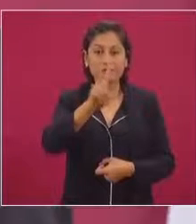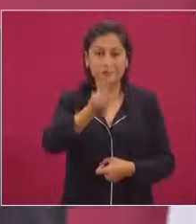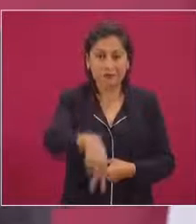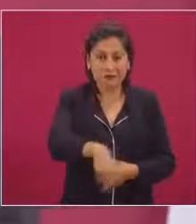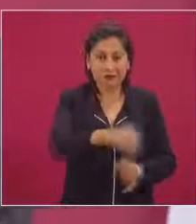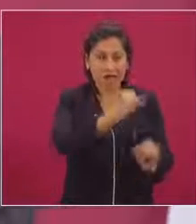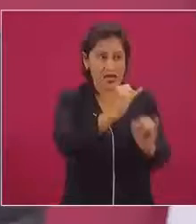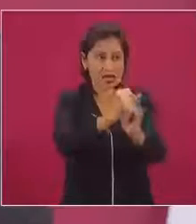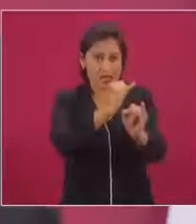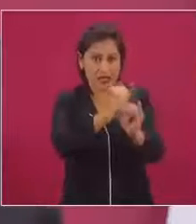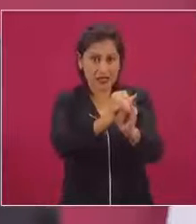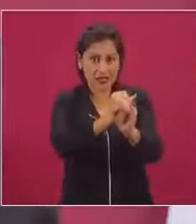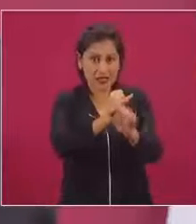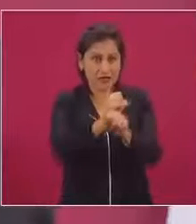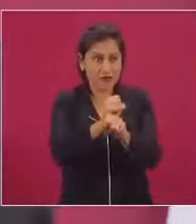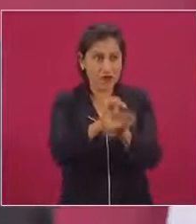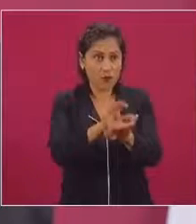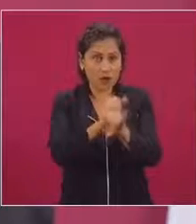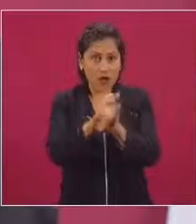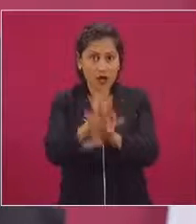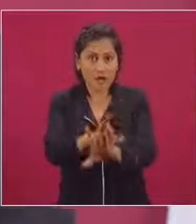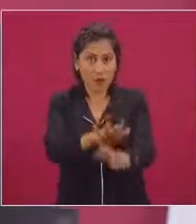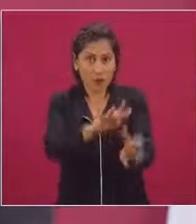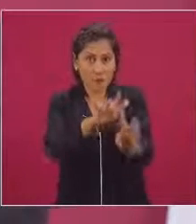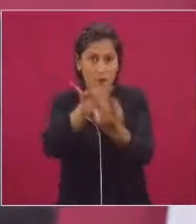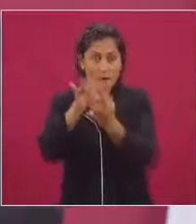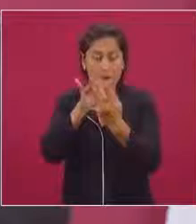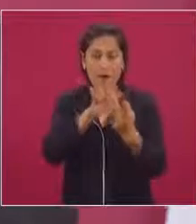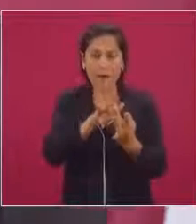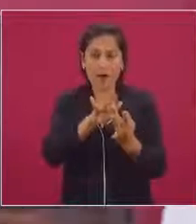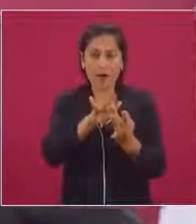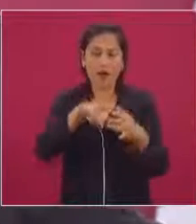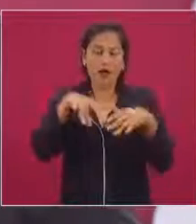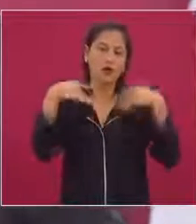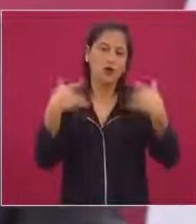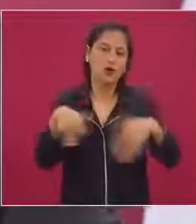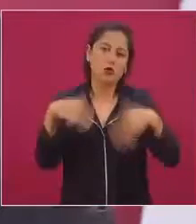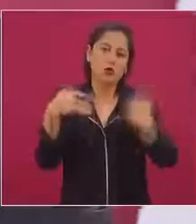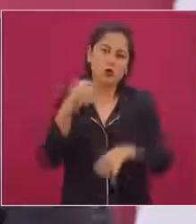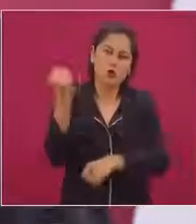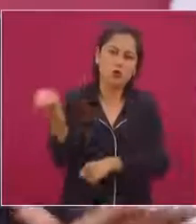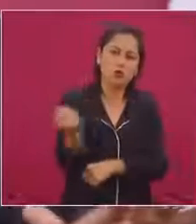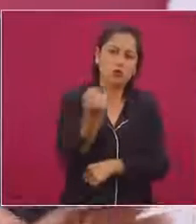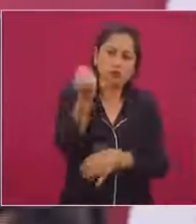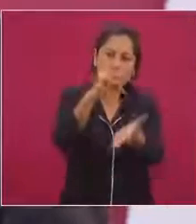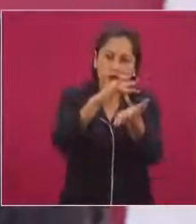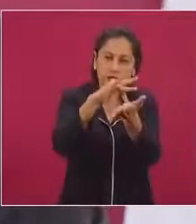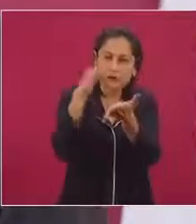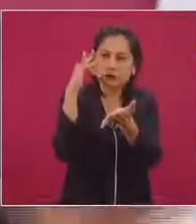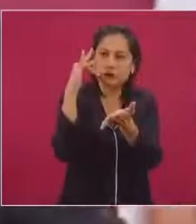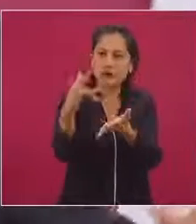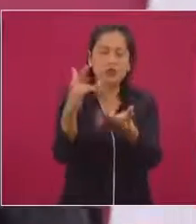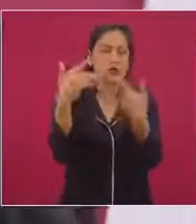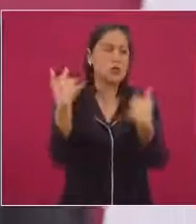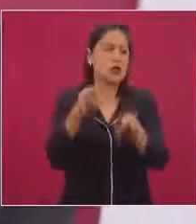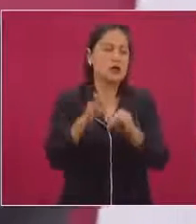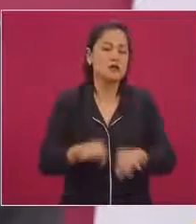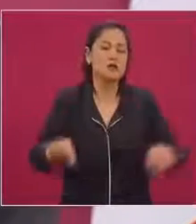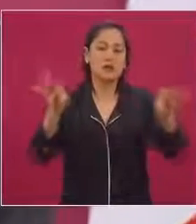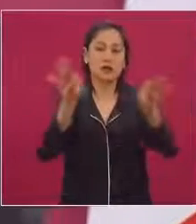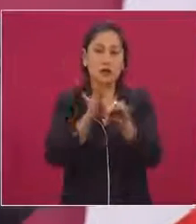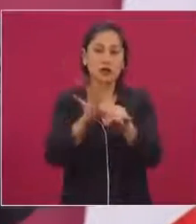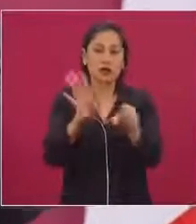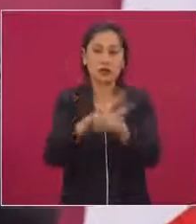porque si no estaríamos indefensos.